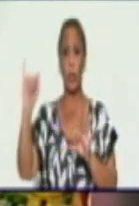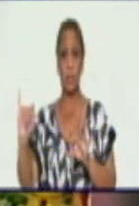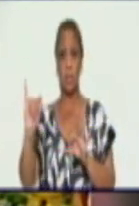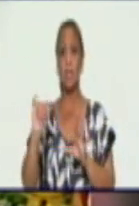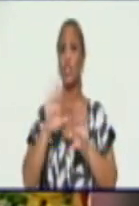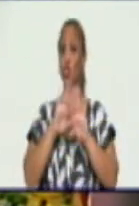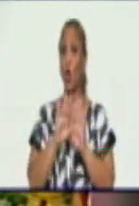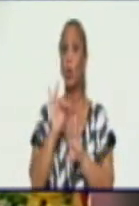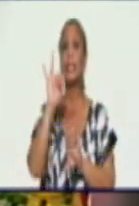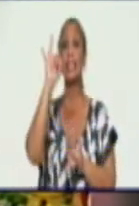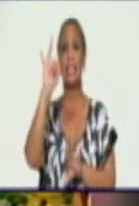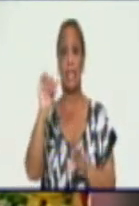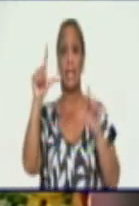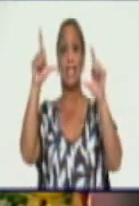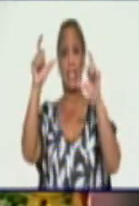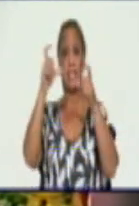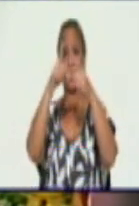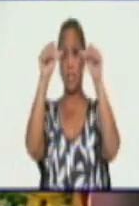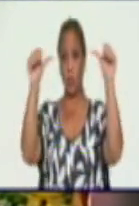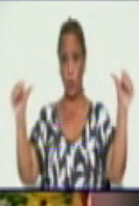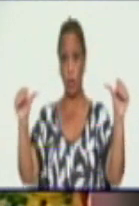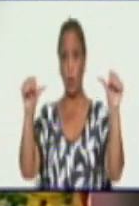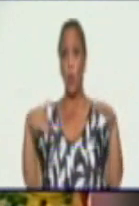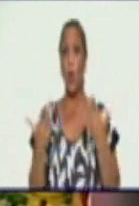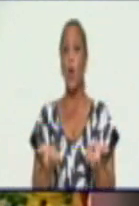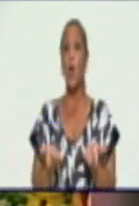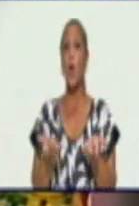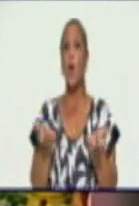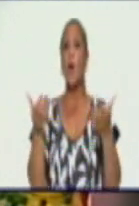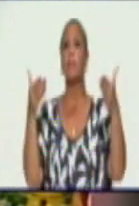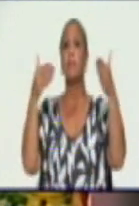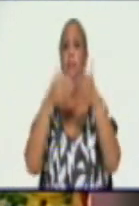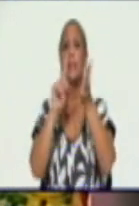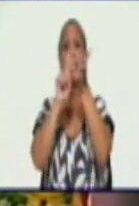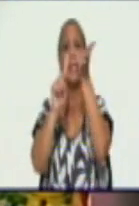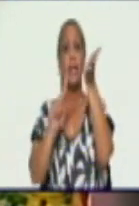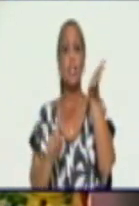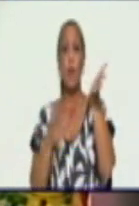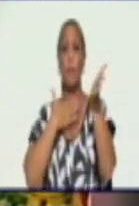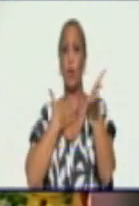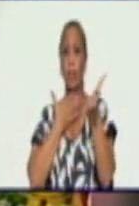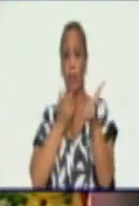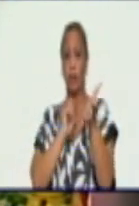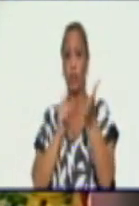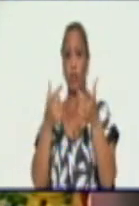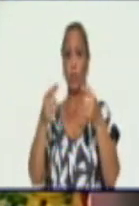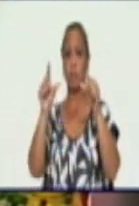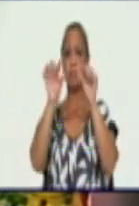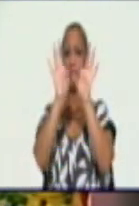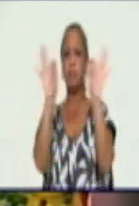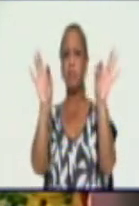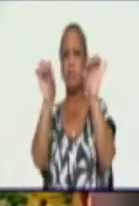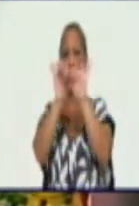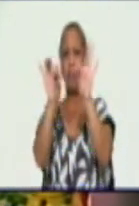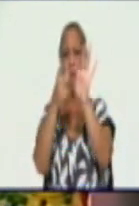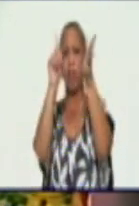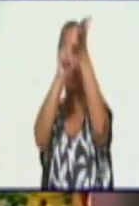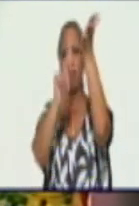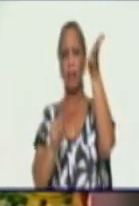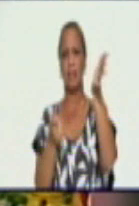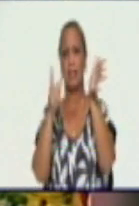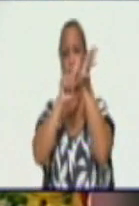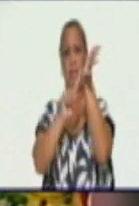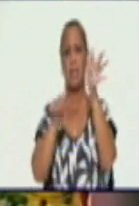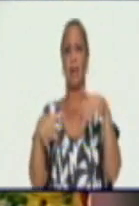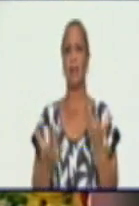siete circuitos que constituyen o entrada de la generación propia de nosotros a la red, o sea, por donde se descarga esta energía que